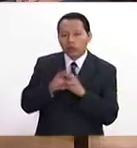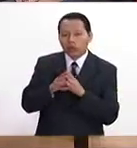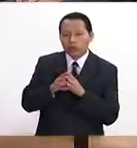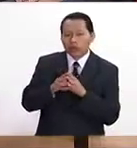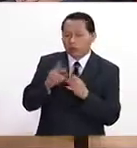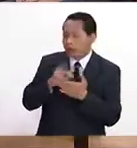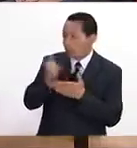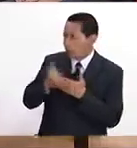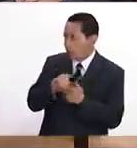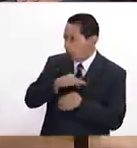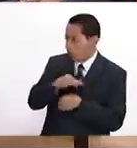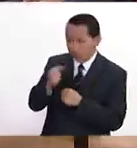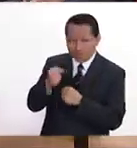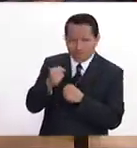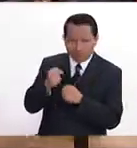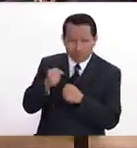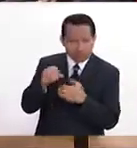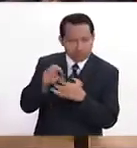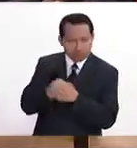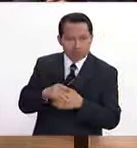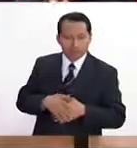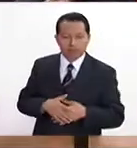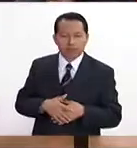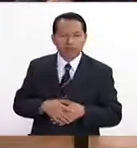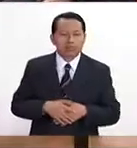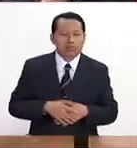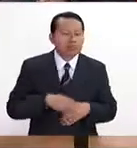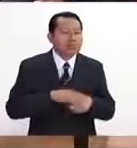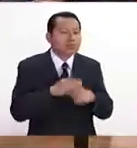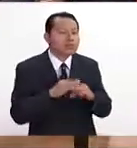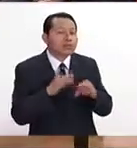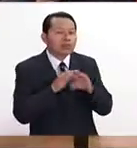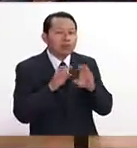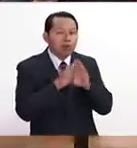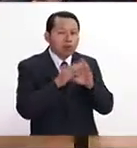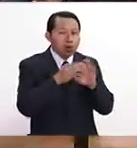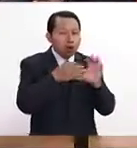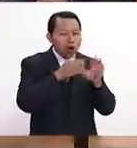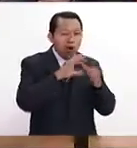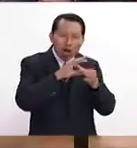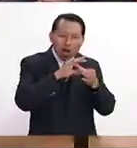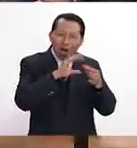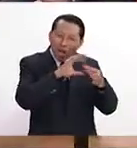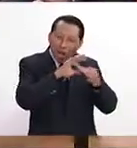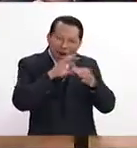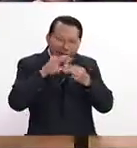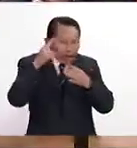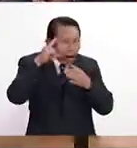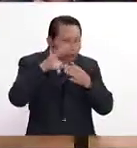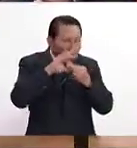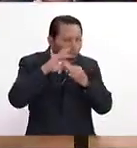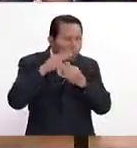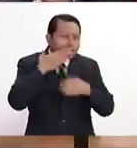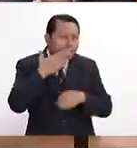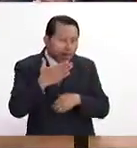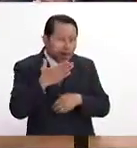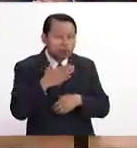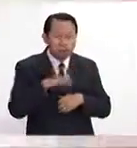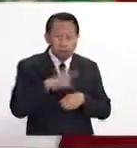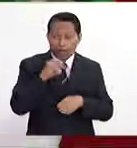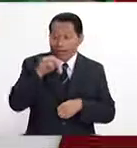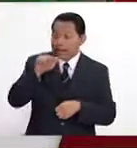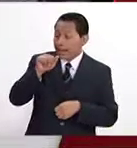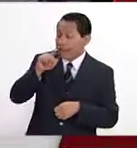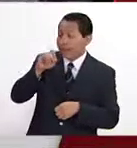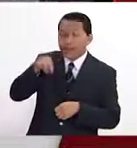un proyecto que tenga un gran impacto, ¿no? Es sobre todo que tenga una lógica y una aplicación realista. Entonces, INADEM está modificando